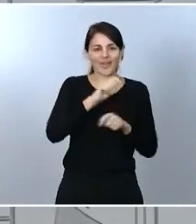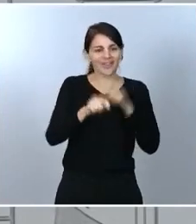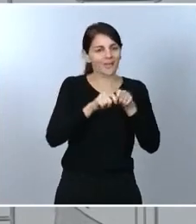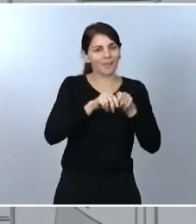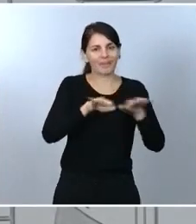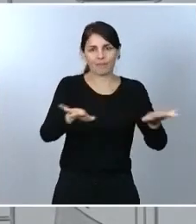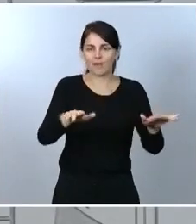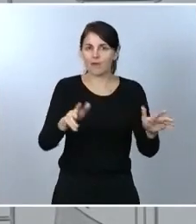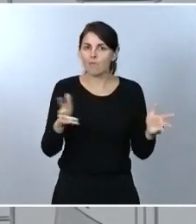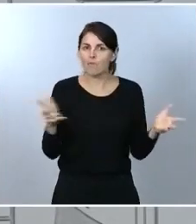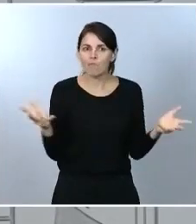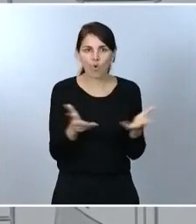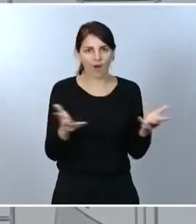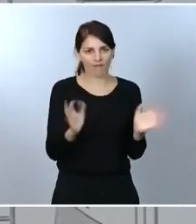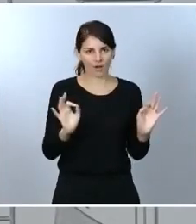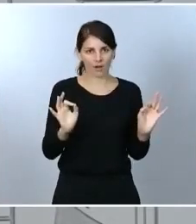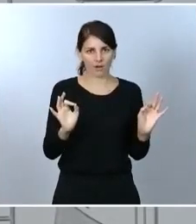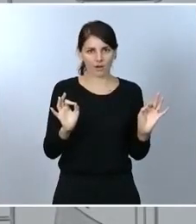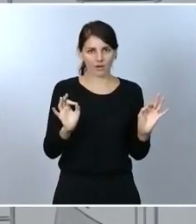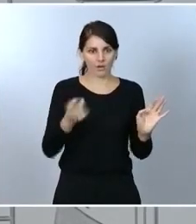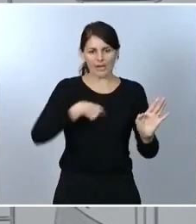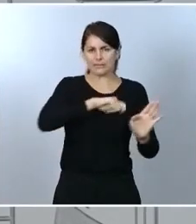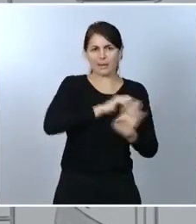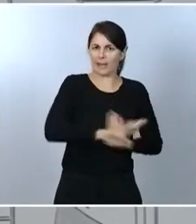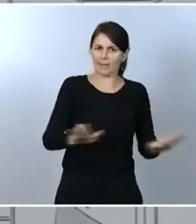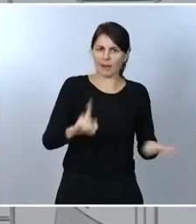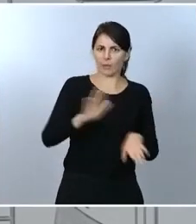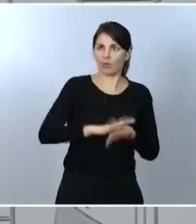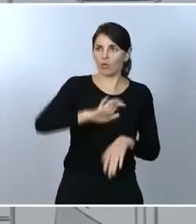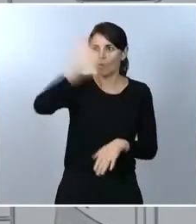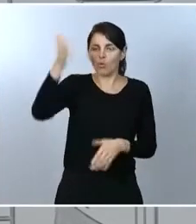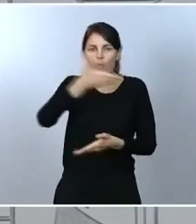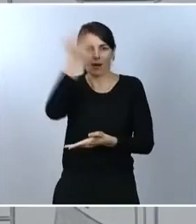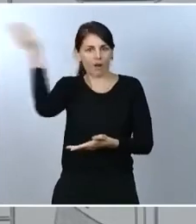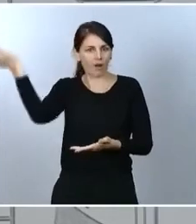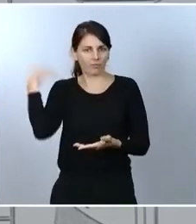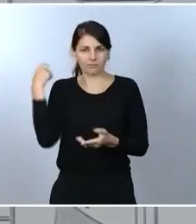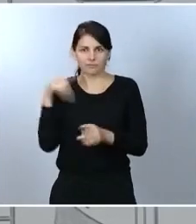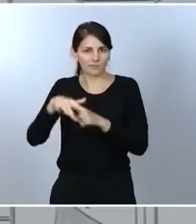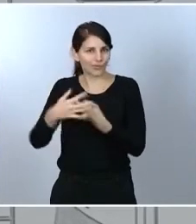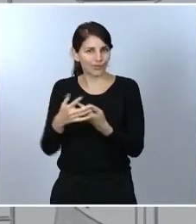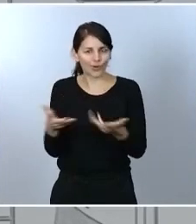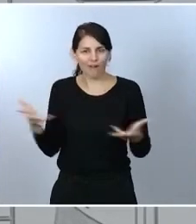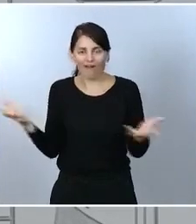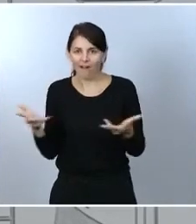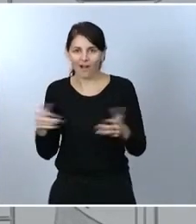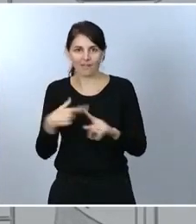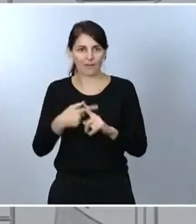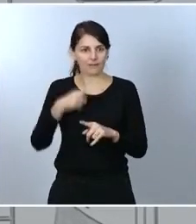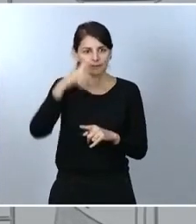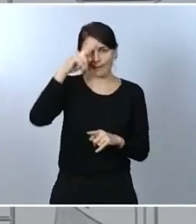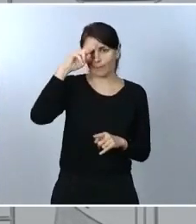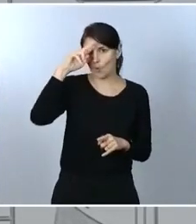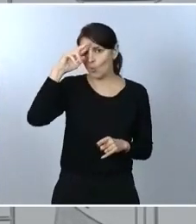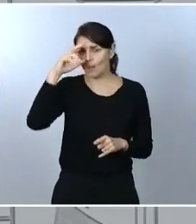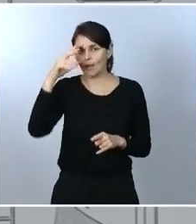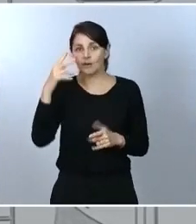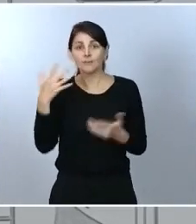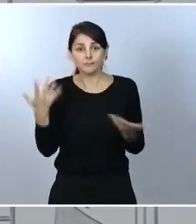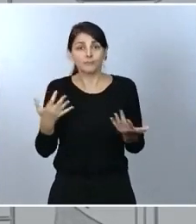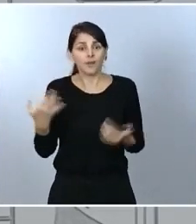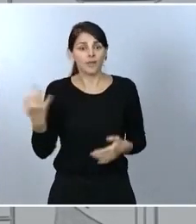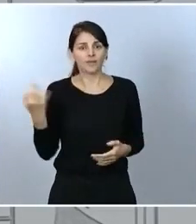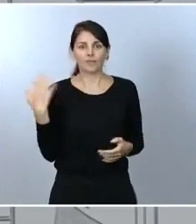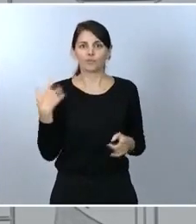está siendo en toda Europa. No somos ajenos a lo que está pasando en Europa y, por tanto, la situación es grave, es preocupante, tenemos que poner en marcha todos los mecanismos cuanto antes,